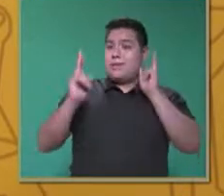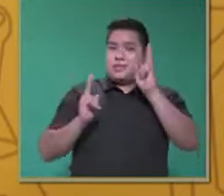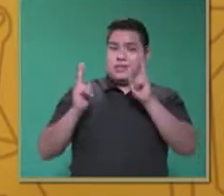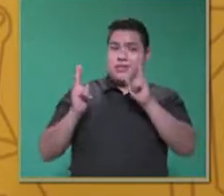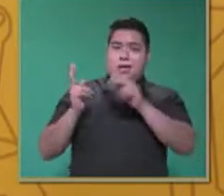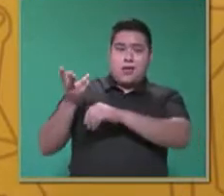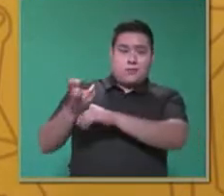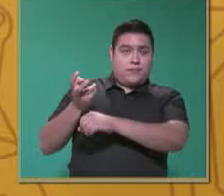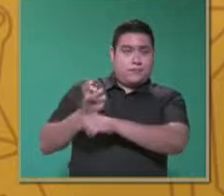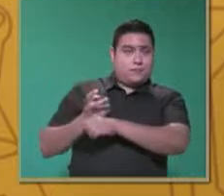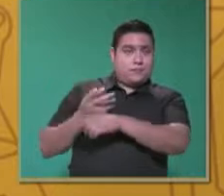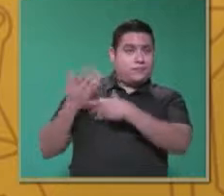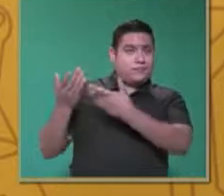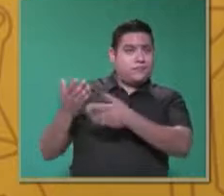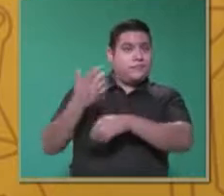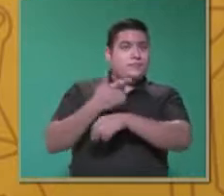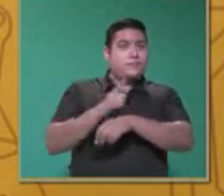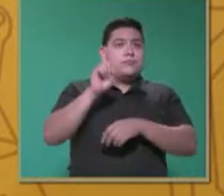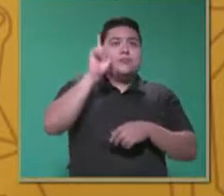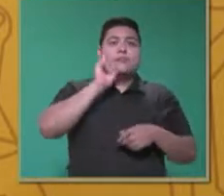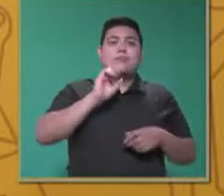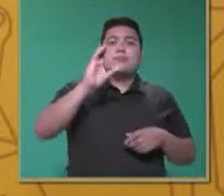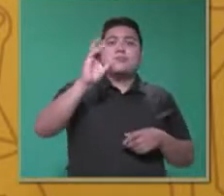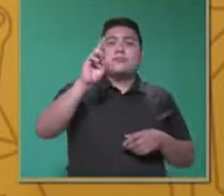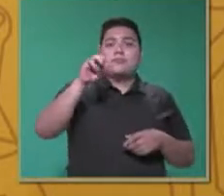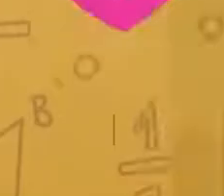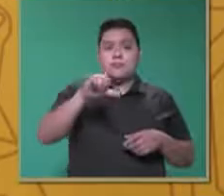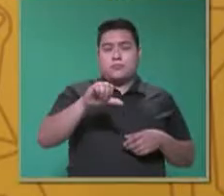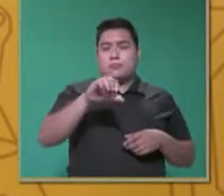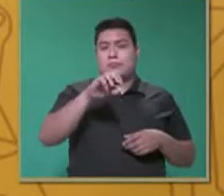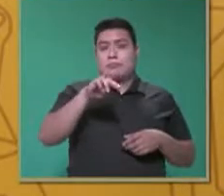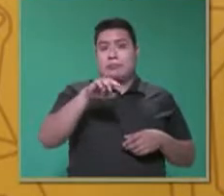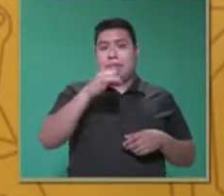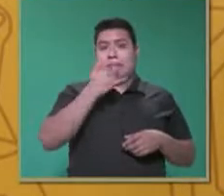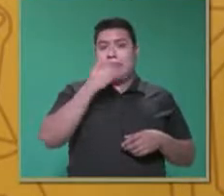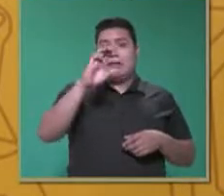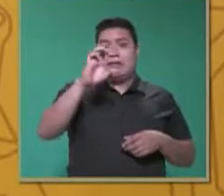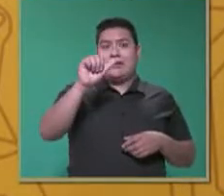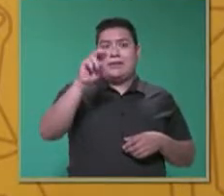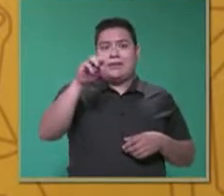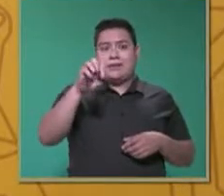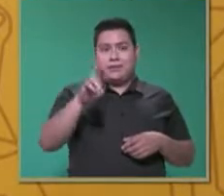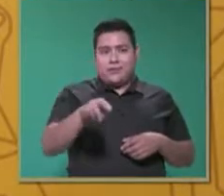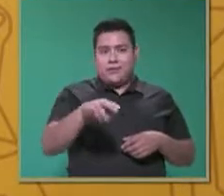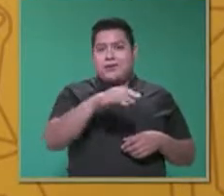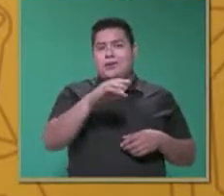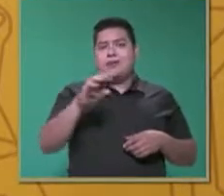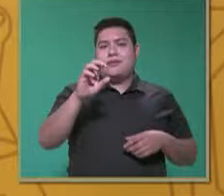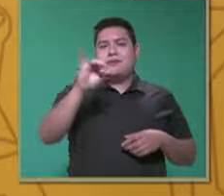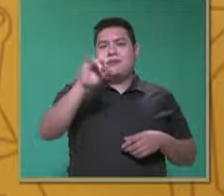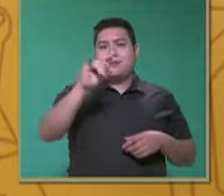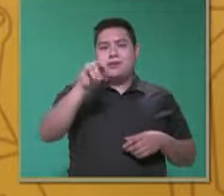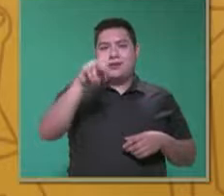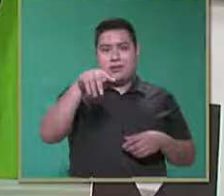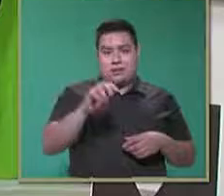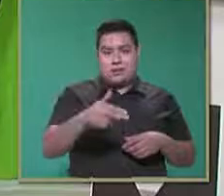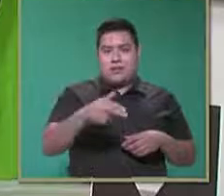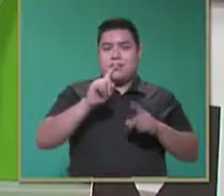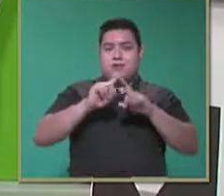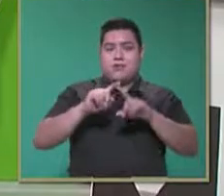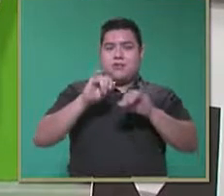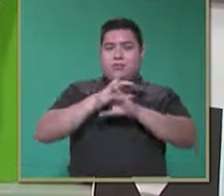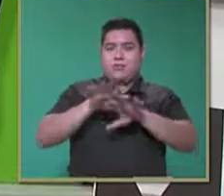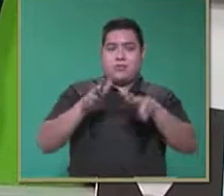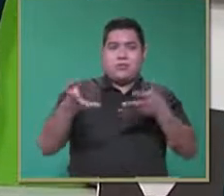la licenciada Carmen Janet Valdés Guzmán. Ella viene con ustedes a compartir información